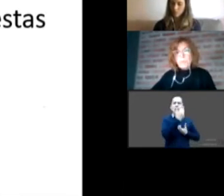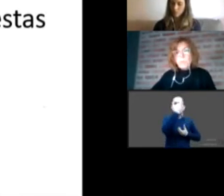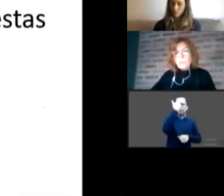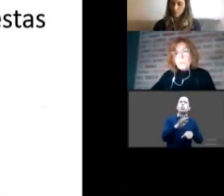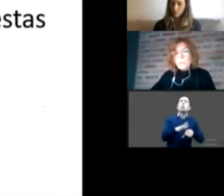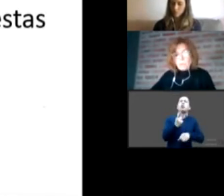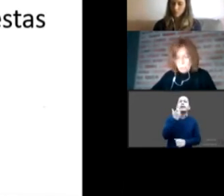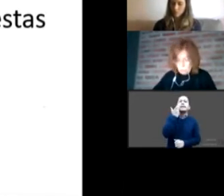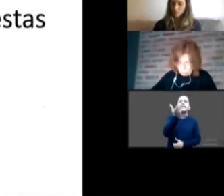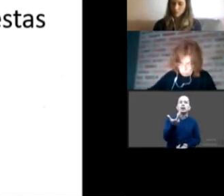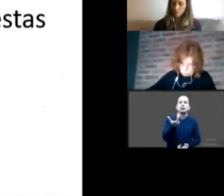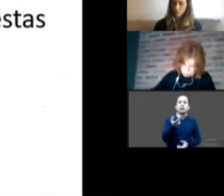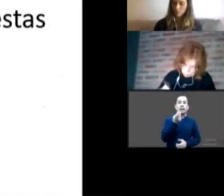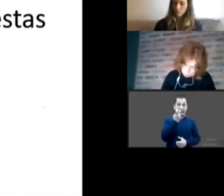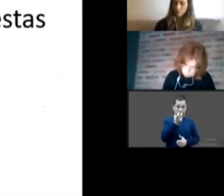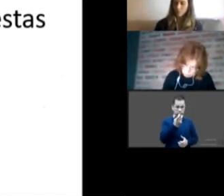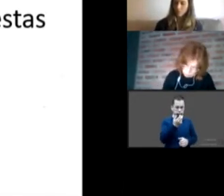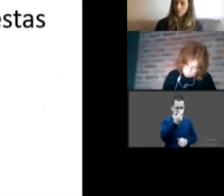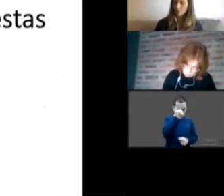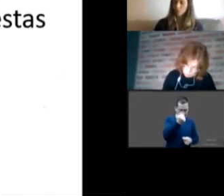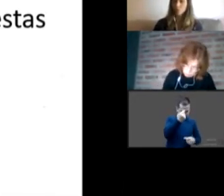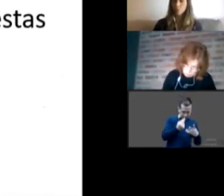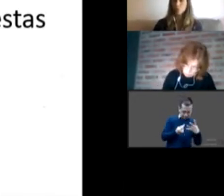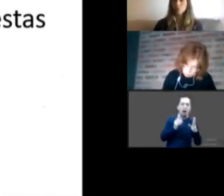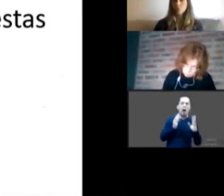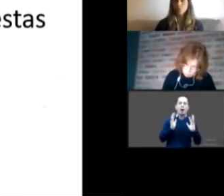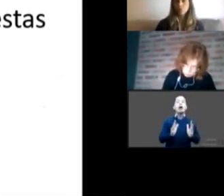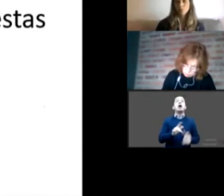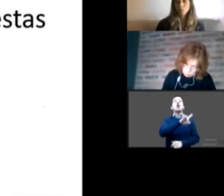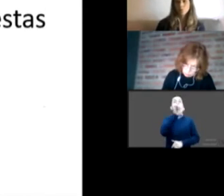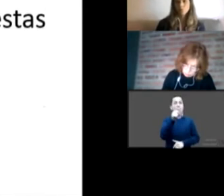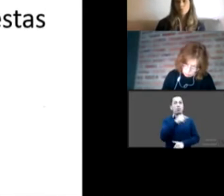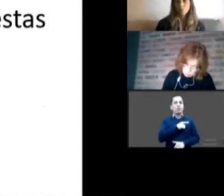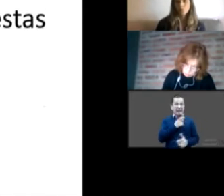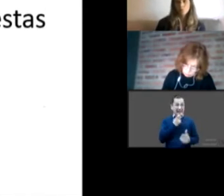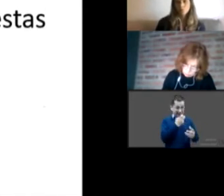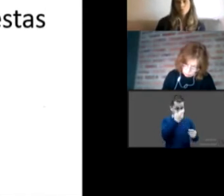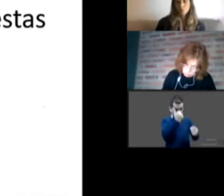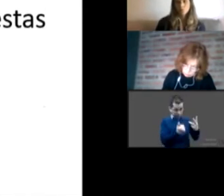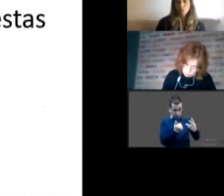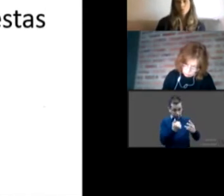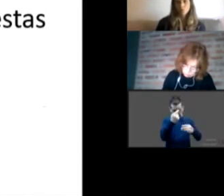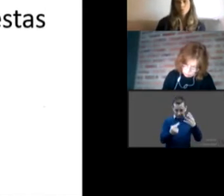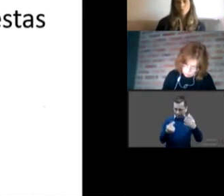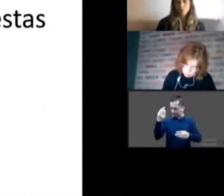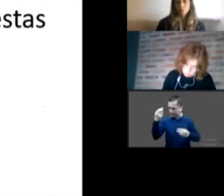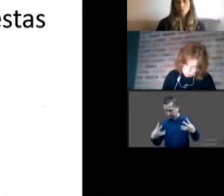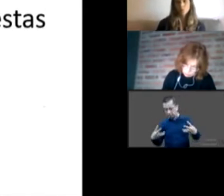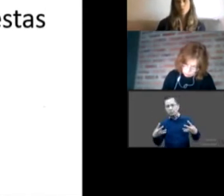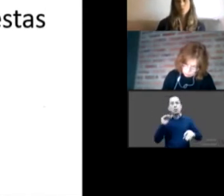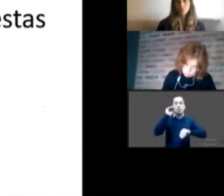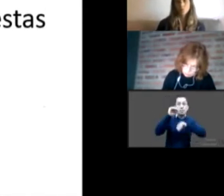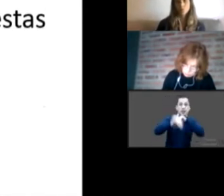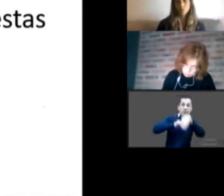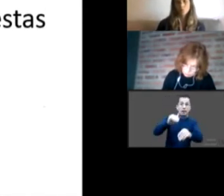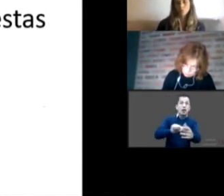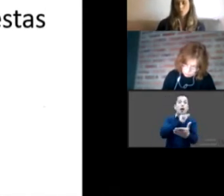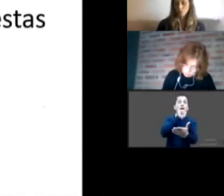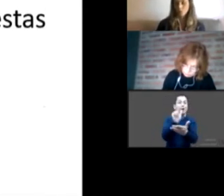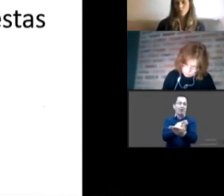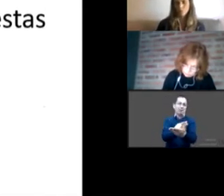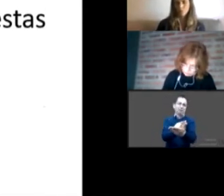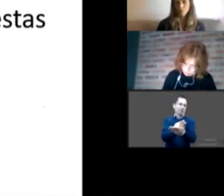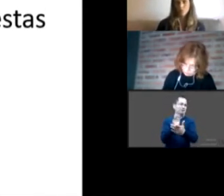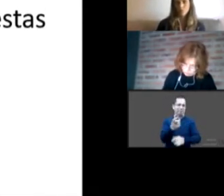posibilidades mi planteamiento respetando desde luego la diversidad religiosa tiene que